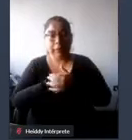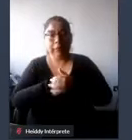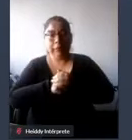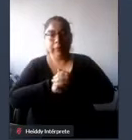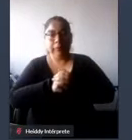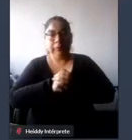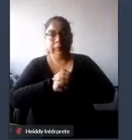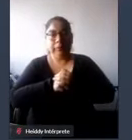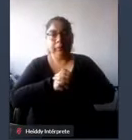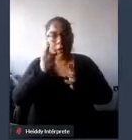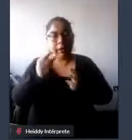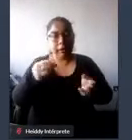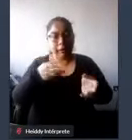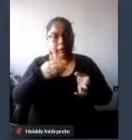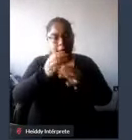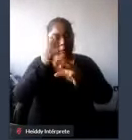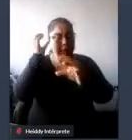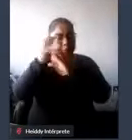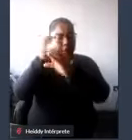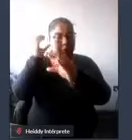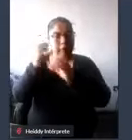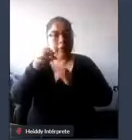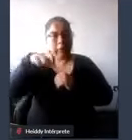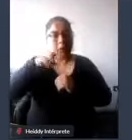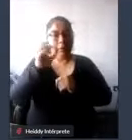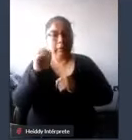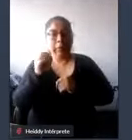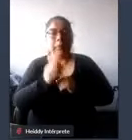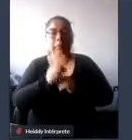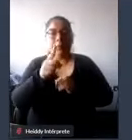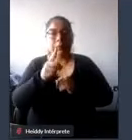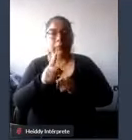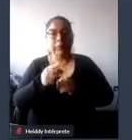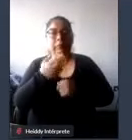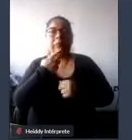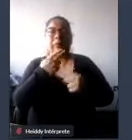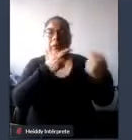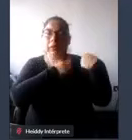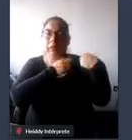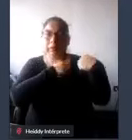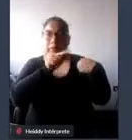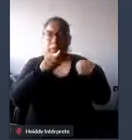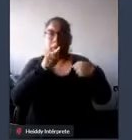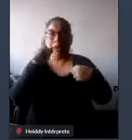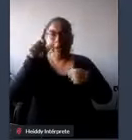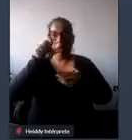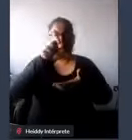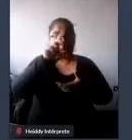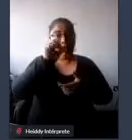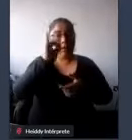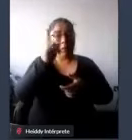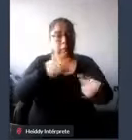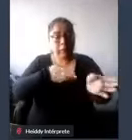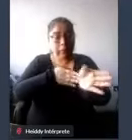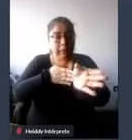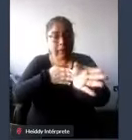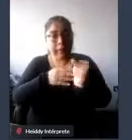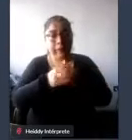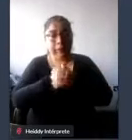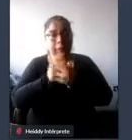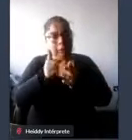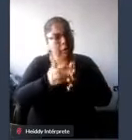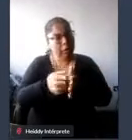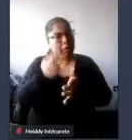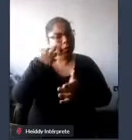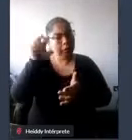transporte en ese momento y al concesionario que opera la línea 1 del metro que por favor